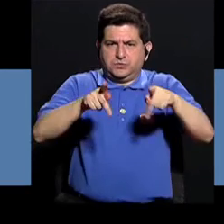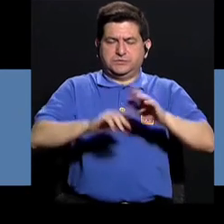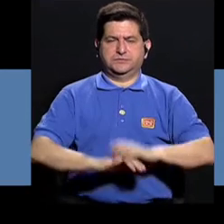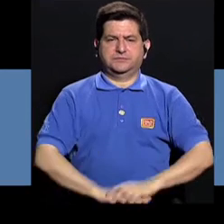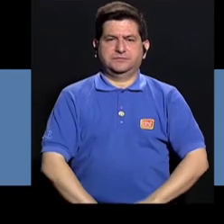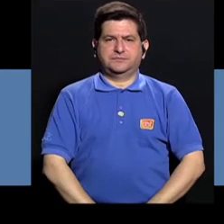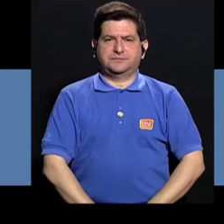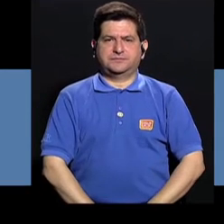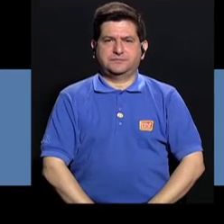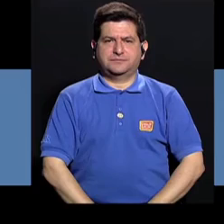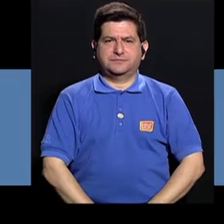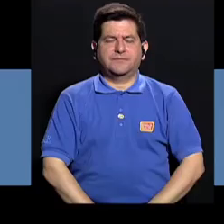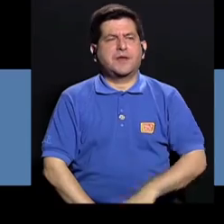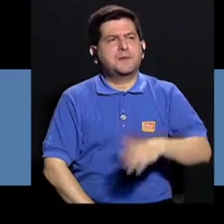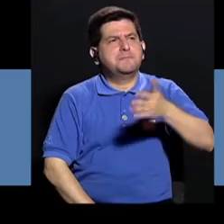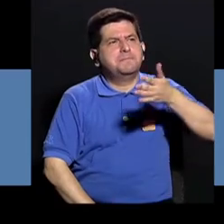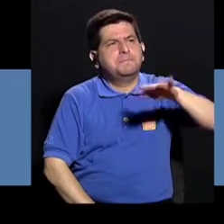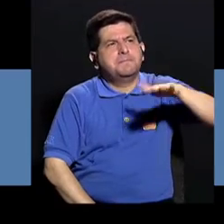algunos de ellos.